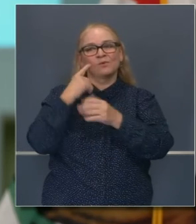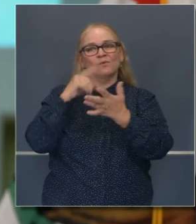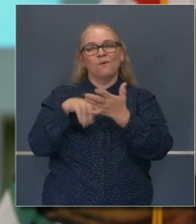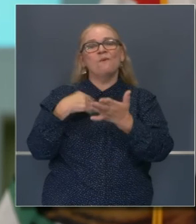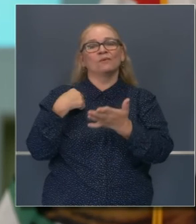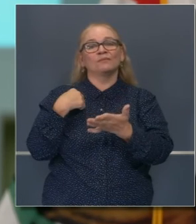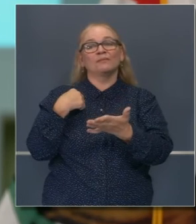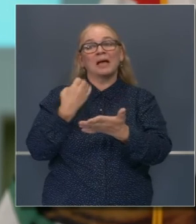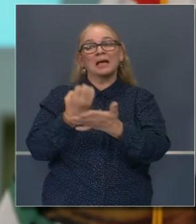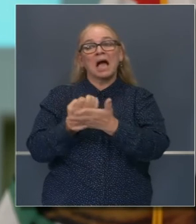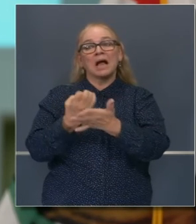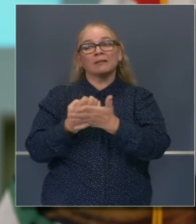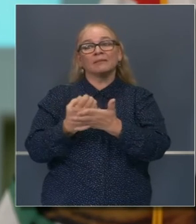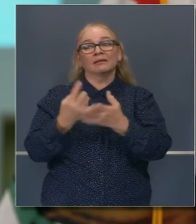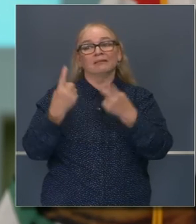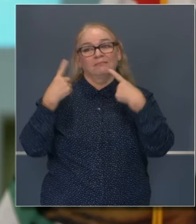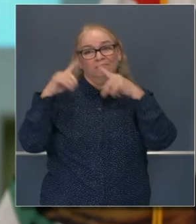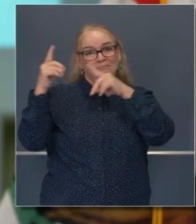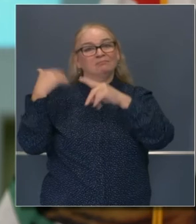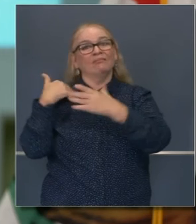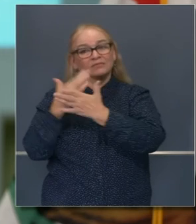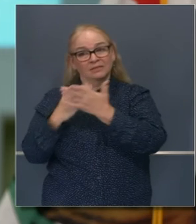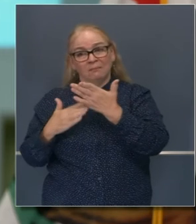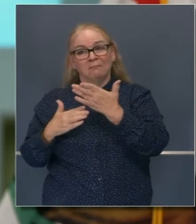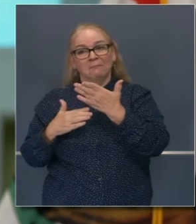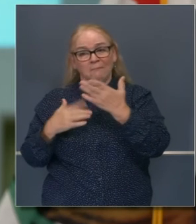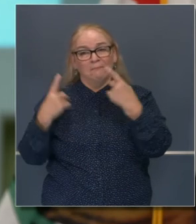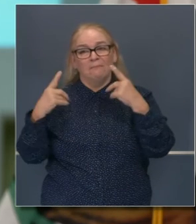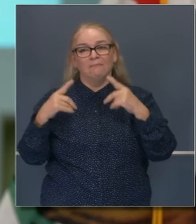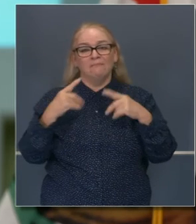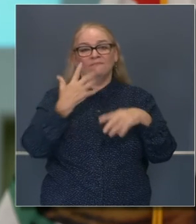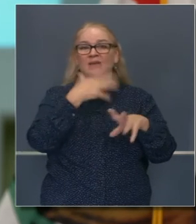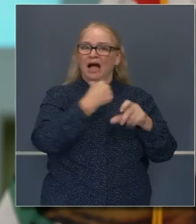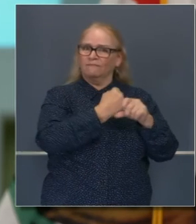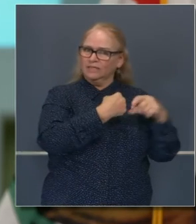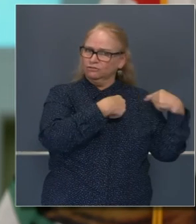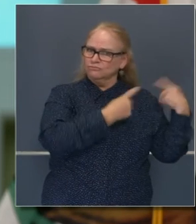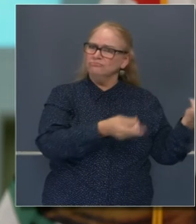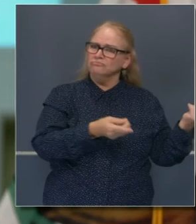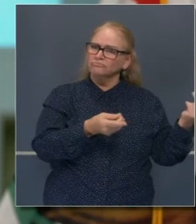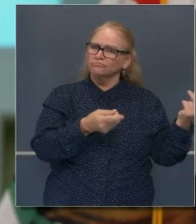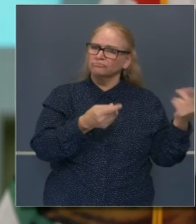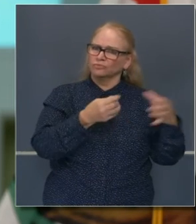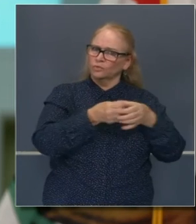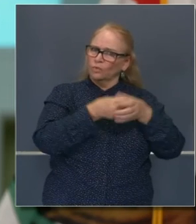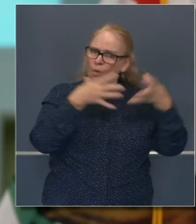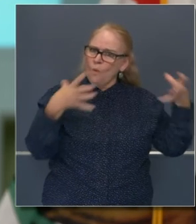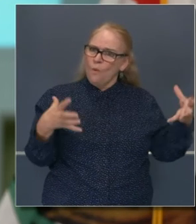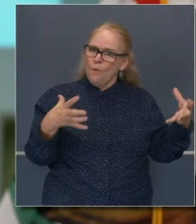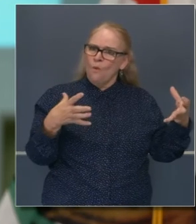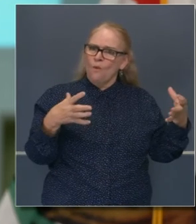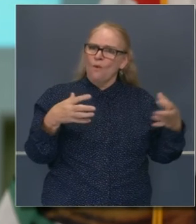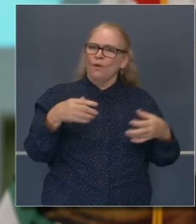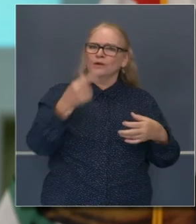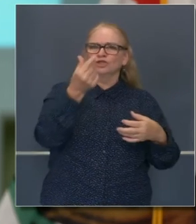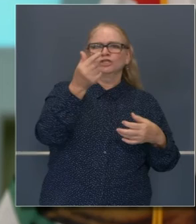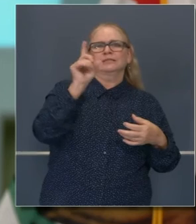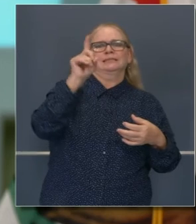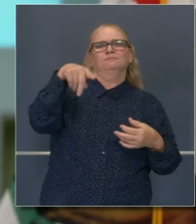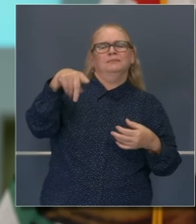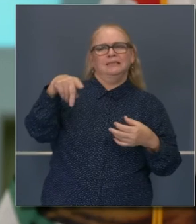gozando de una prosperidad económica muy diferente a otros estados. 120 crecimiento